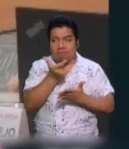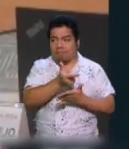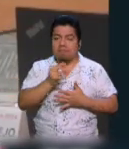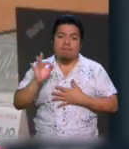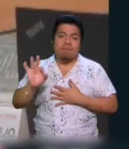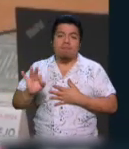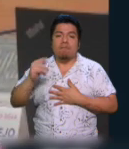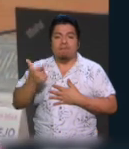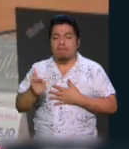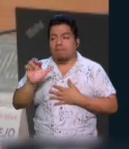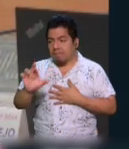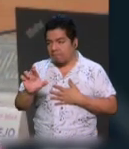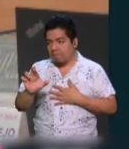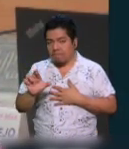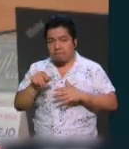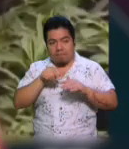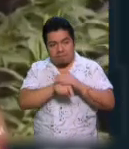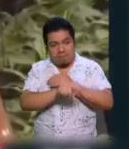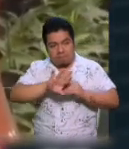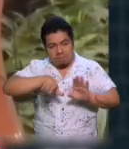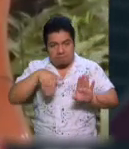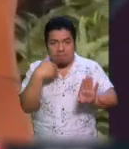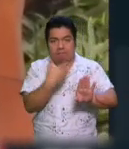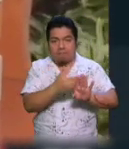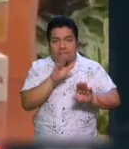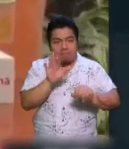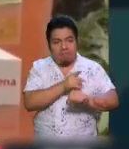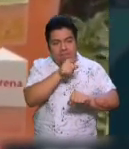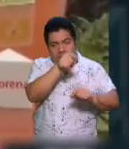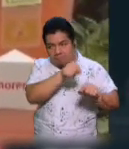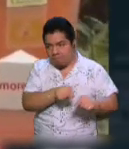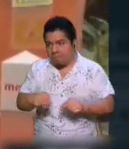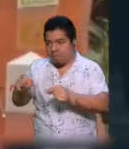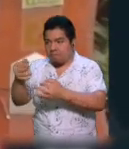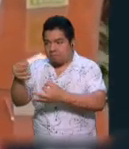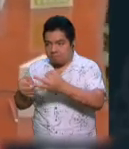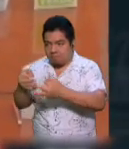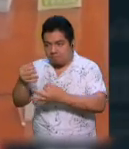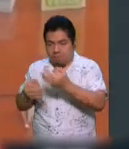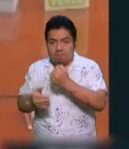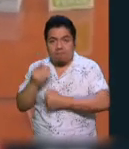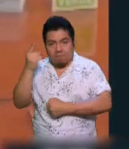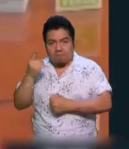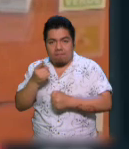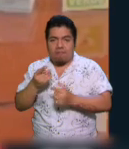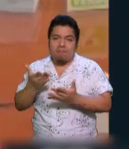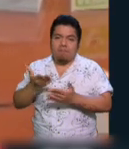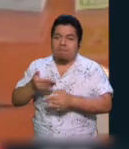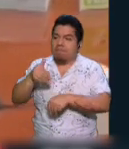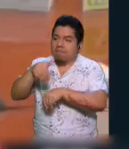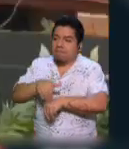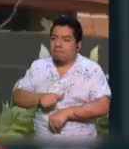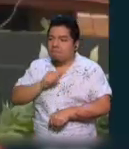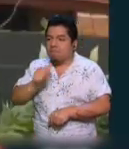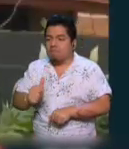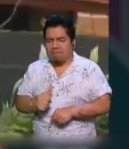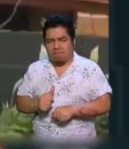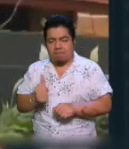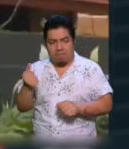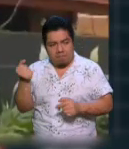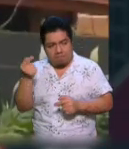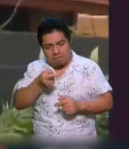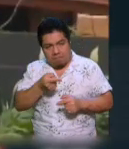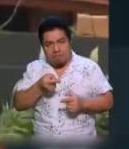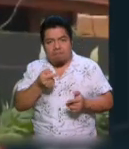Fiscalía General de la República una denuncia en su contra para que sean llevados a juicio por el delito de desacato. Este ordenamiento